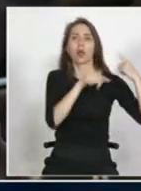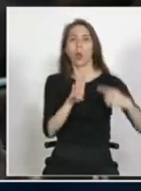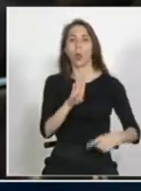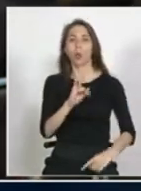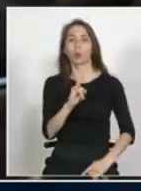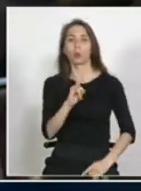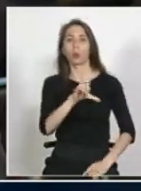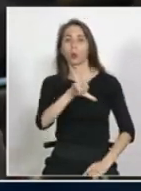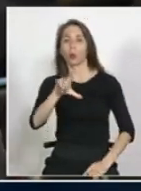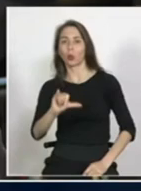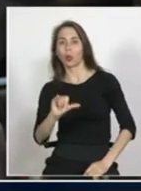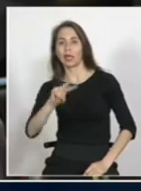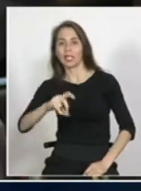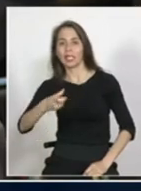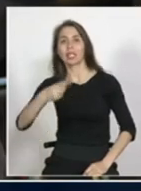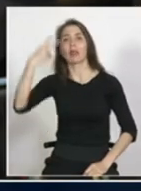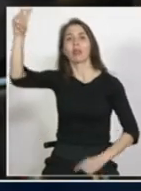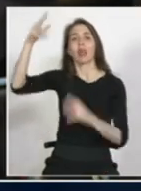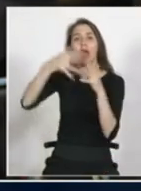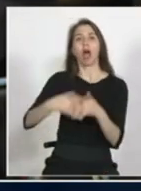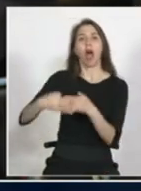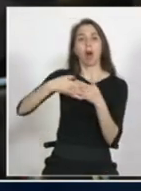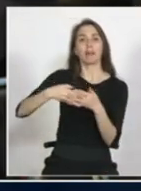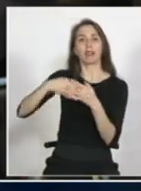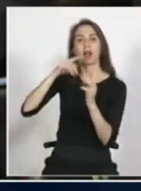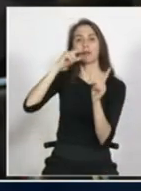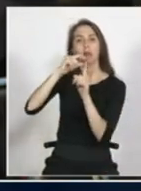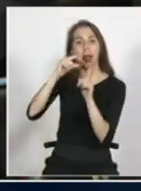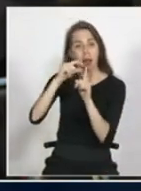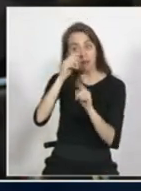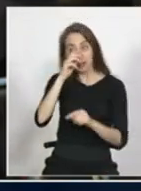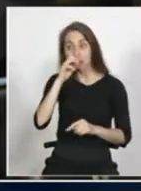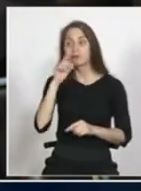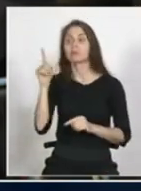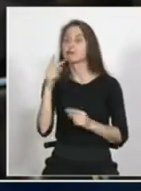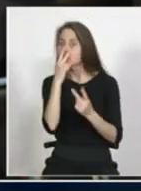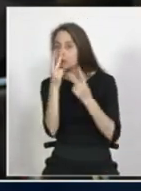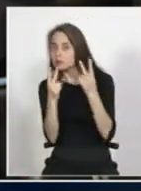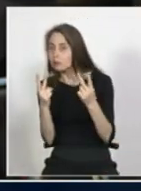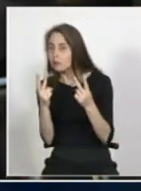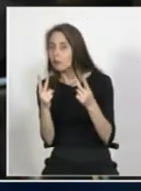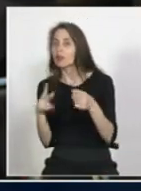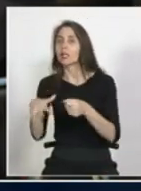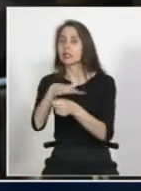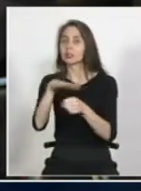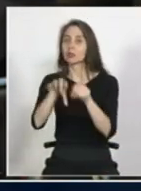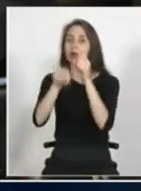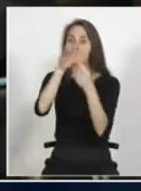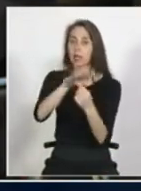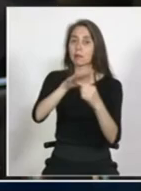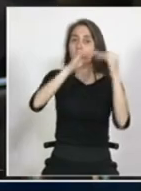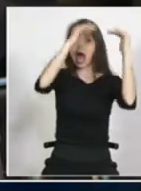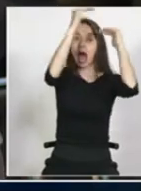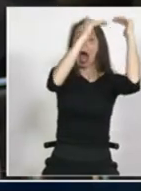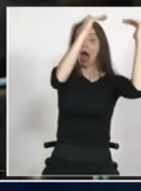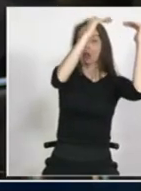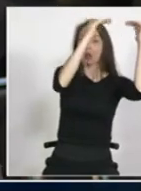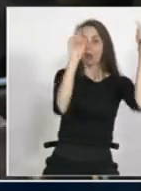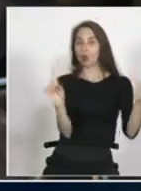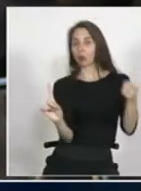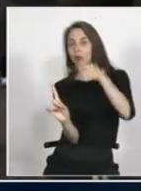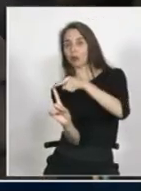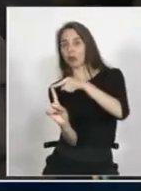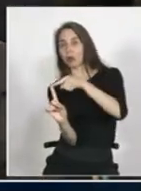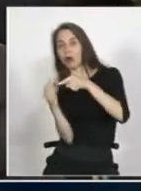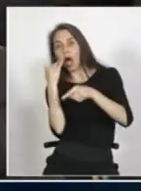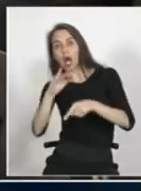de la cultura anglo pero también nos estamos encontrando que hay situaciones de discriminación del mundo adulto de docentes